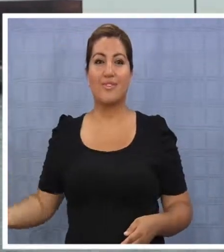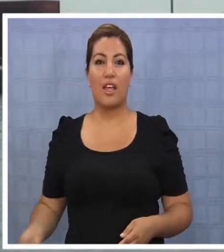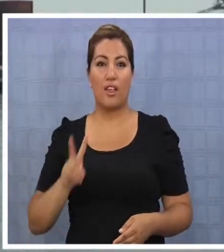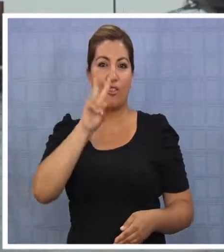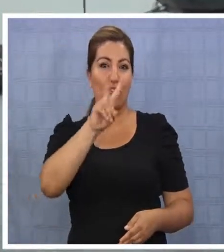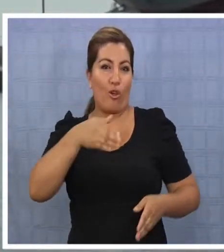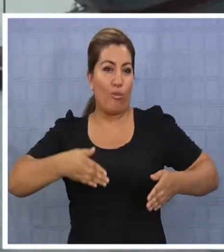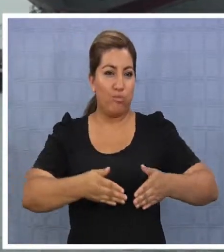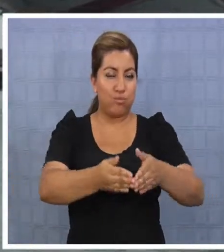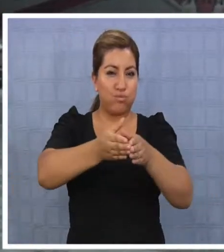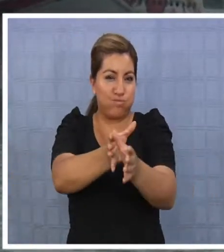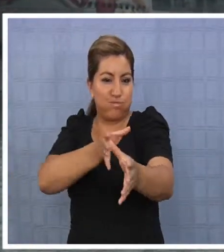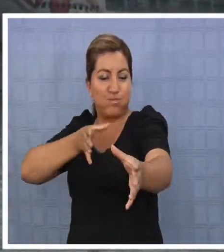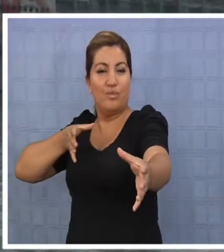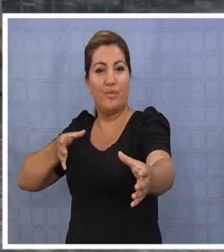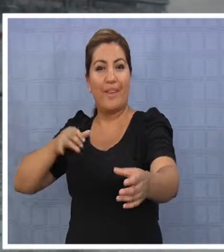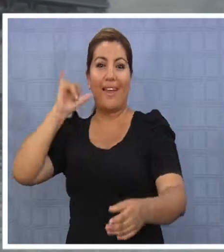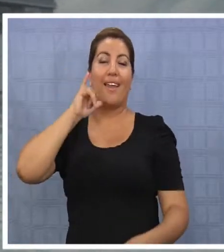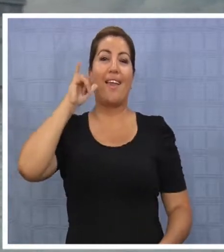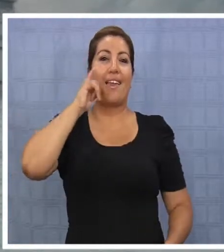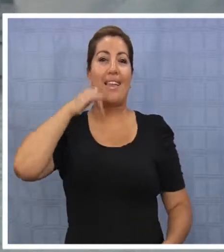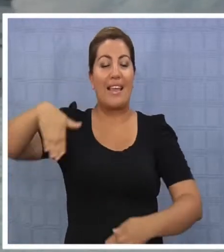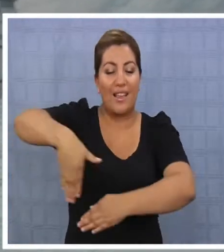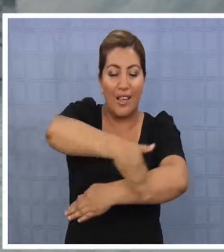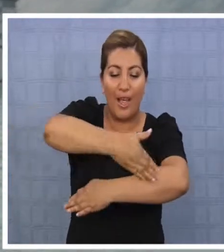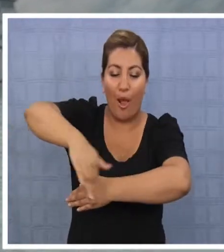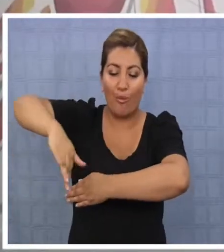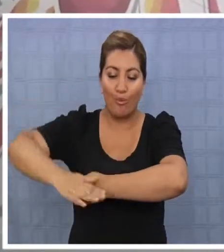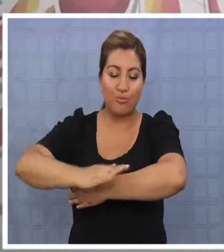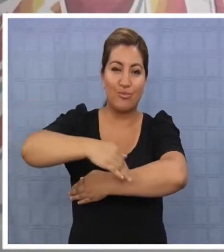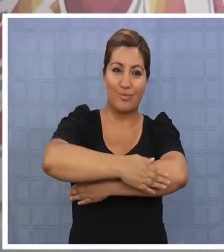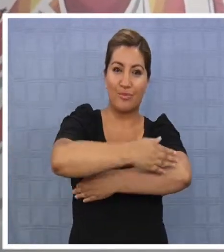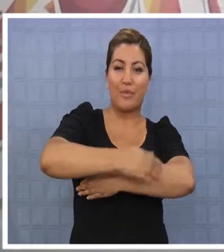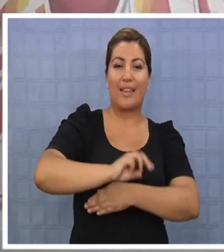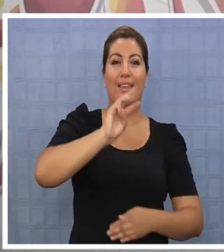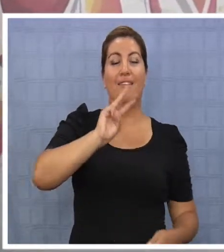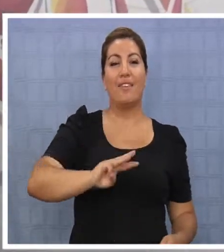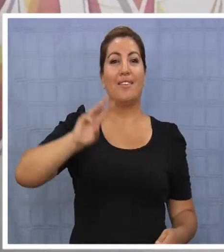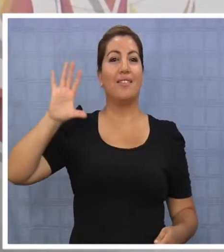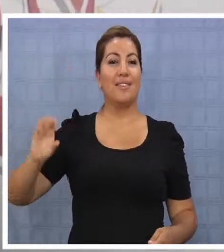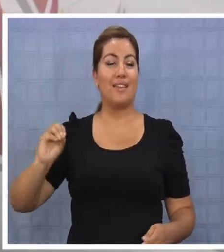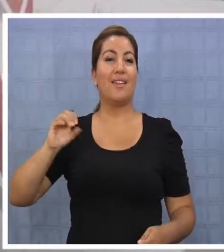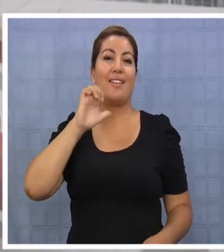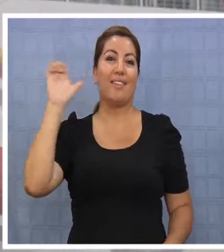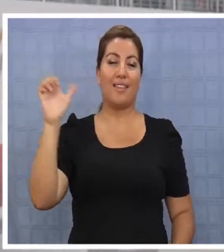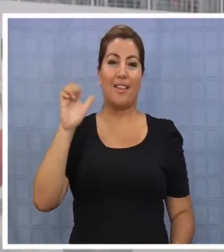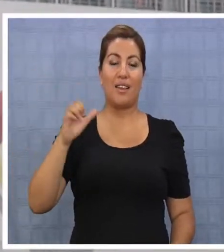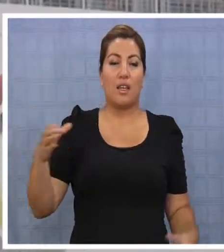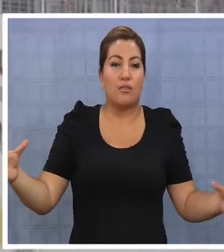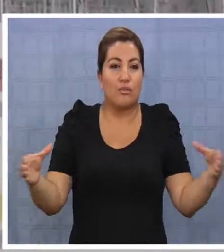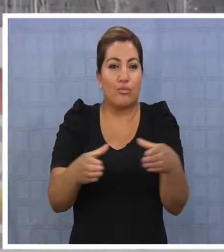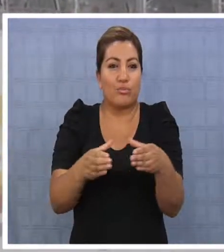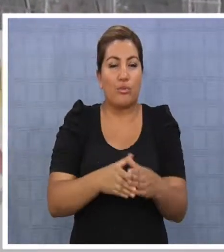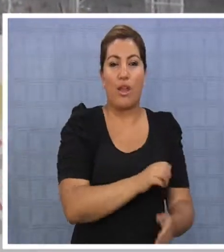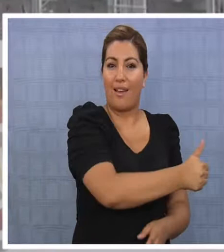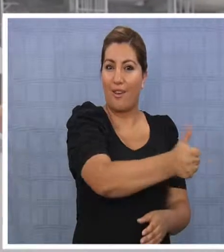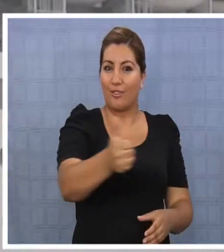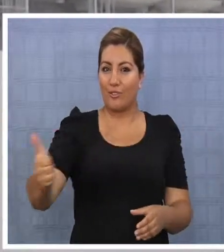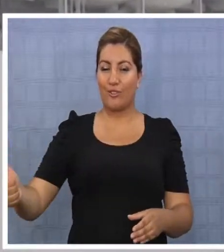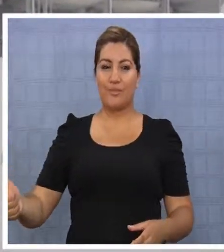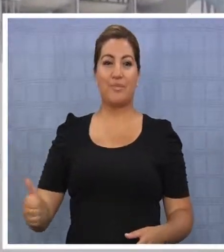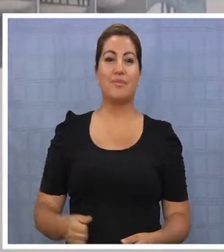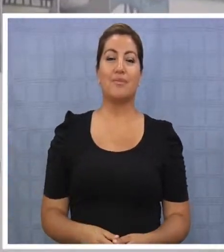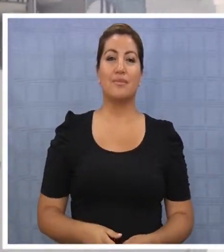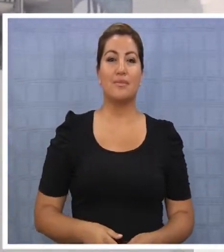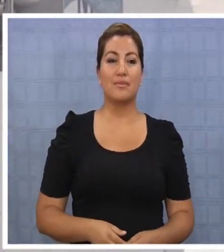Motivados por la llegada de dos de estos cruceros al puerto de Iquique, los próximos 29 y 30 de enero se reunieron autoridades para